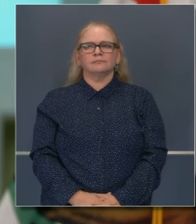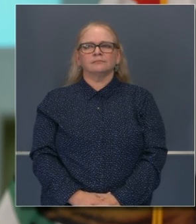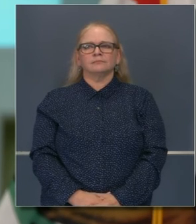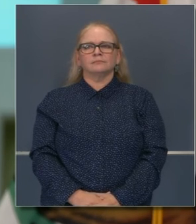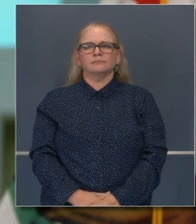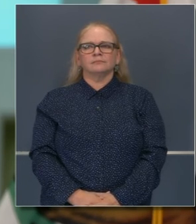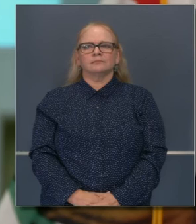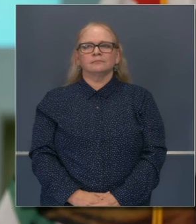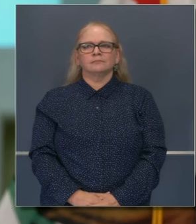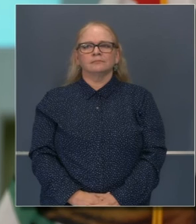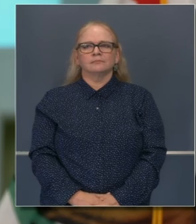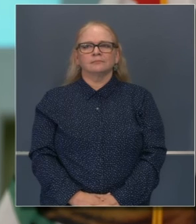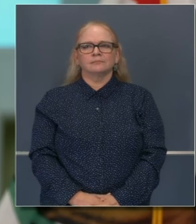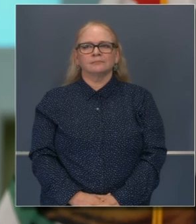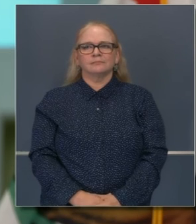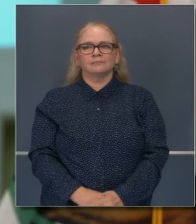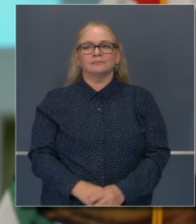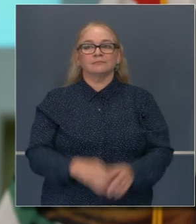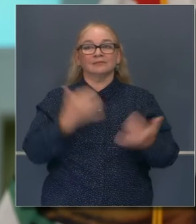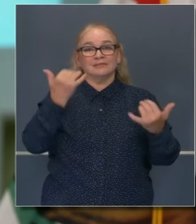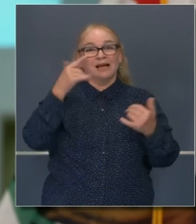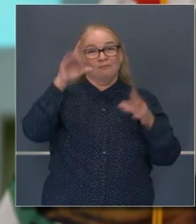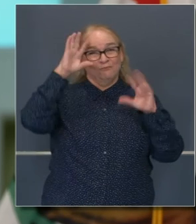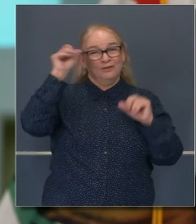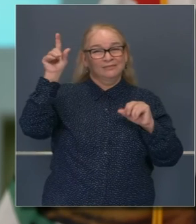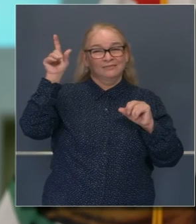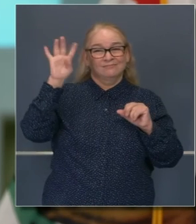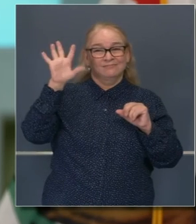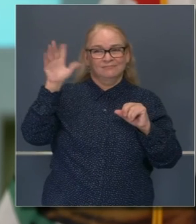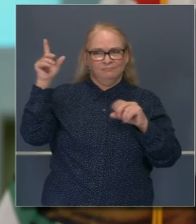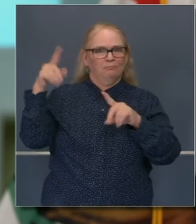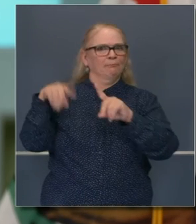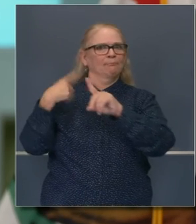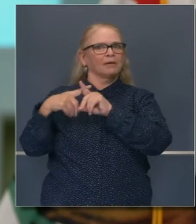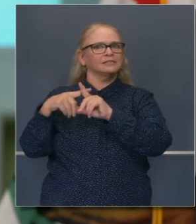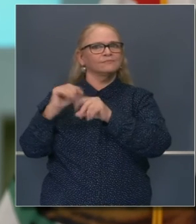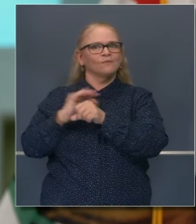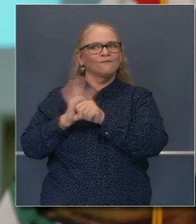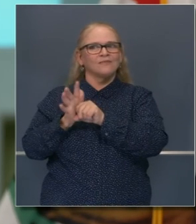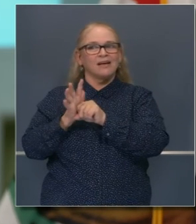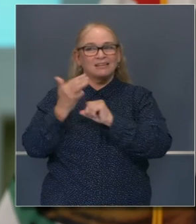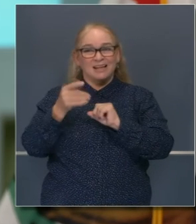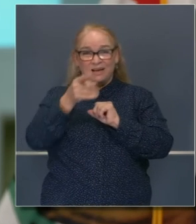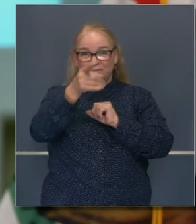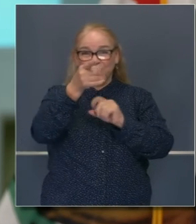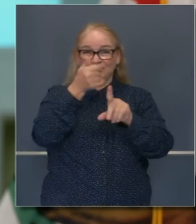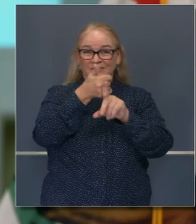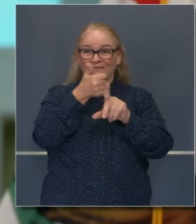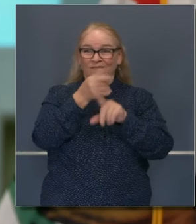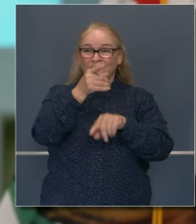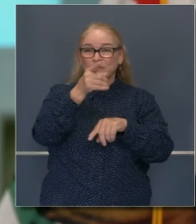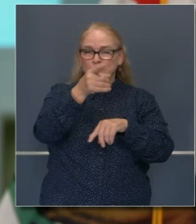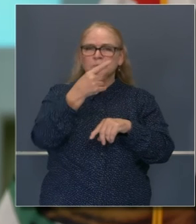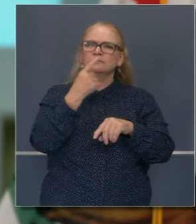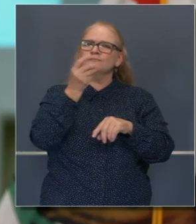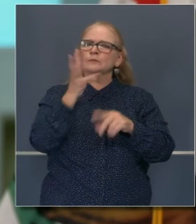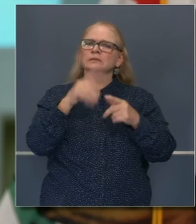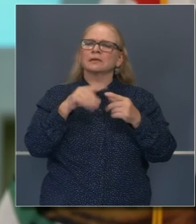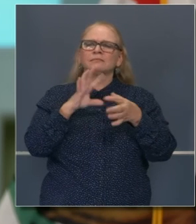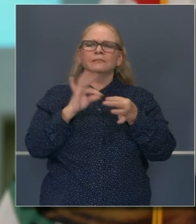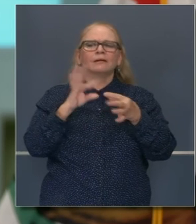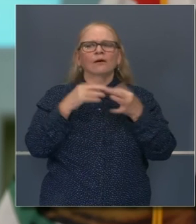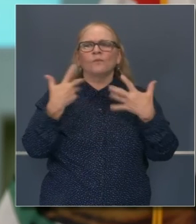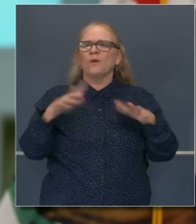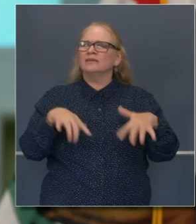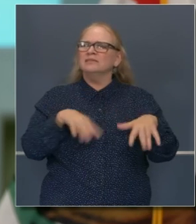La prueba positiva del presidente nos ha hecho pensar si usted también se ha sometido